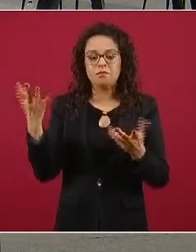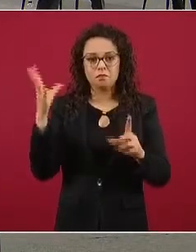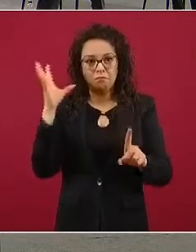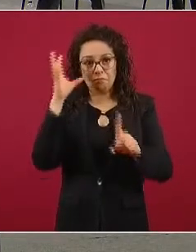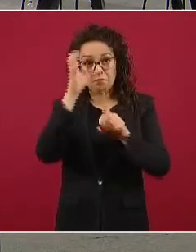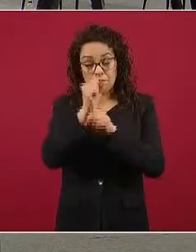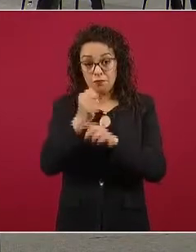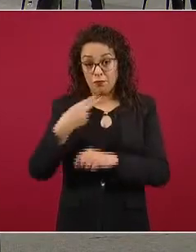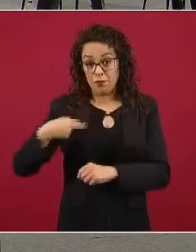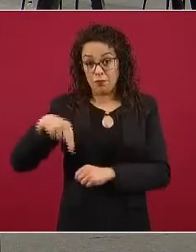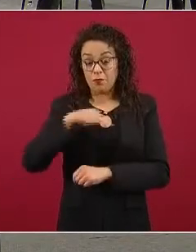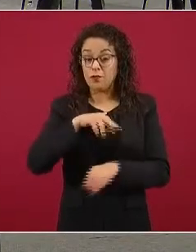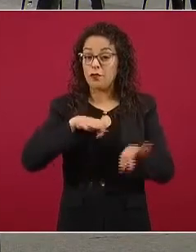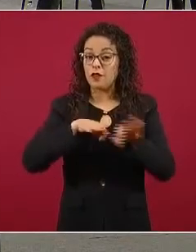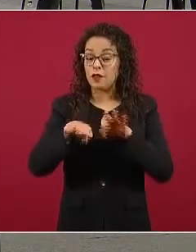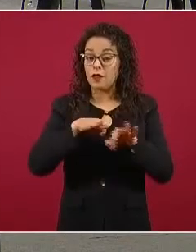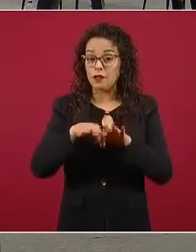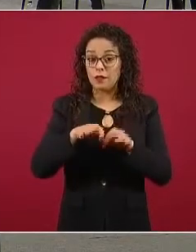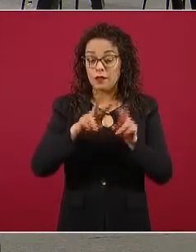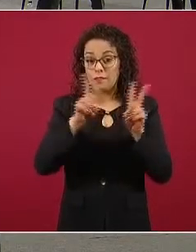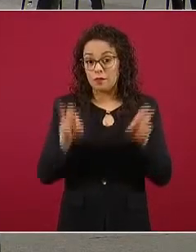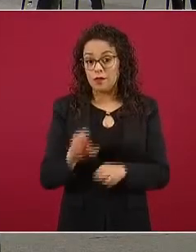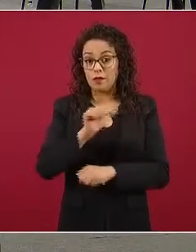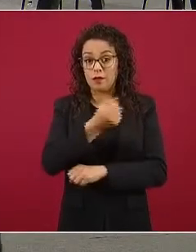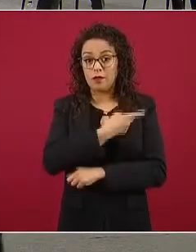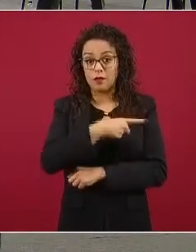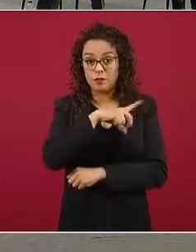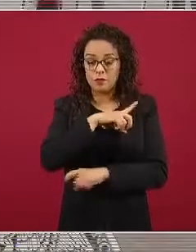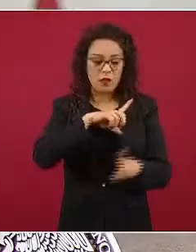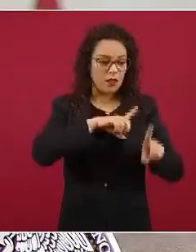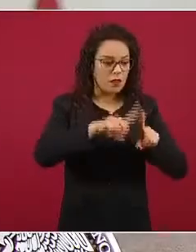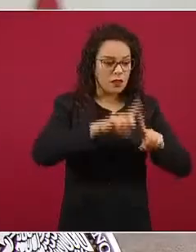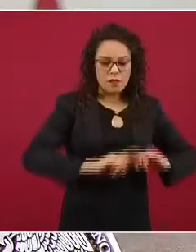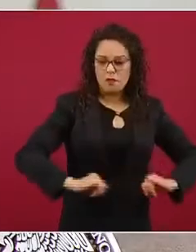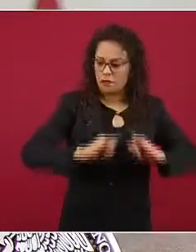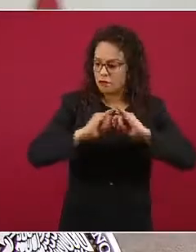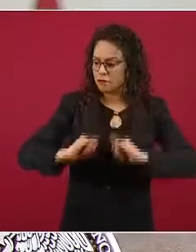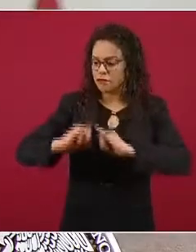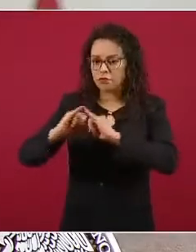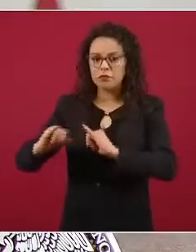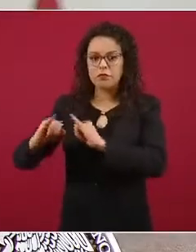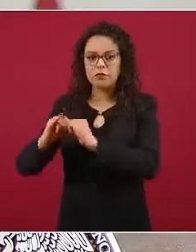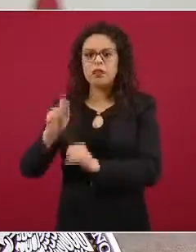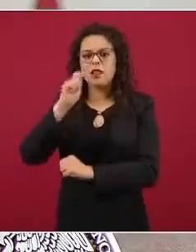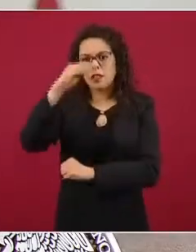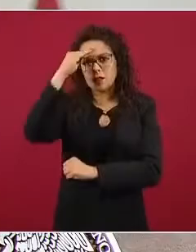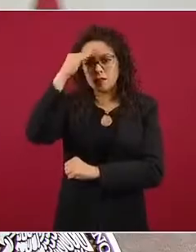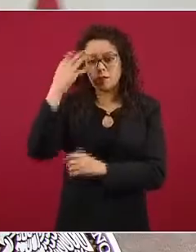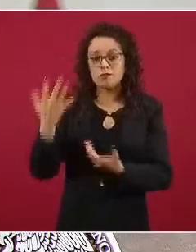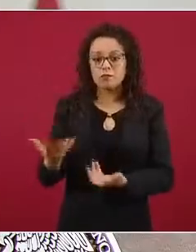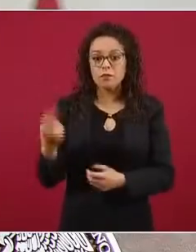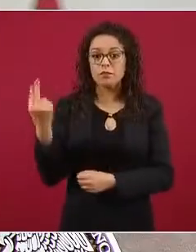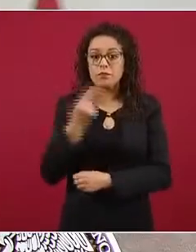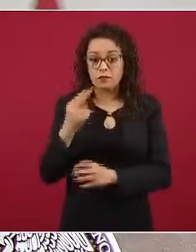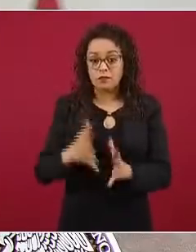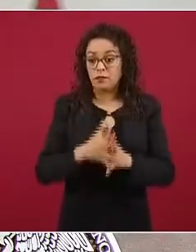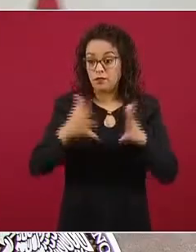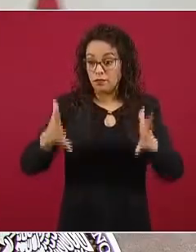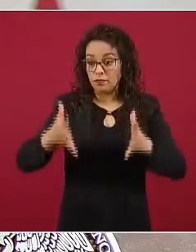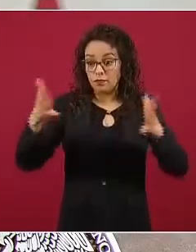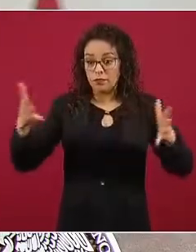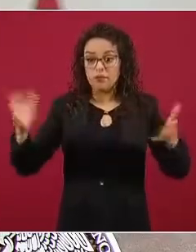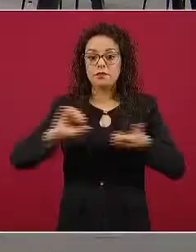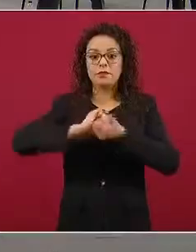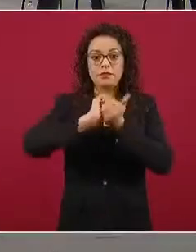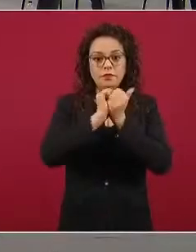del sector salud, absolutamente todas las instituciones, ha sido crecer, reconvertir hospitales, se pueden pasar